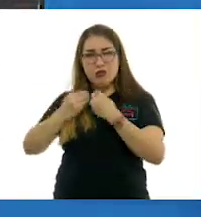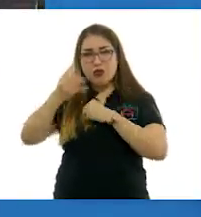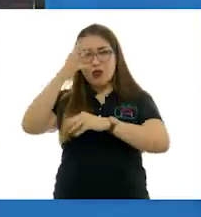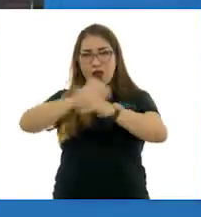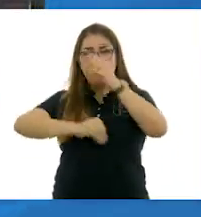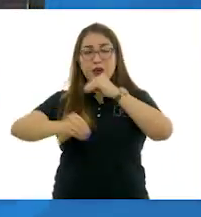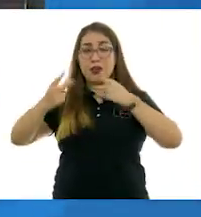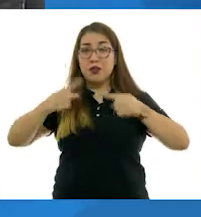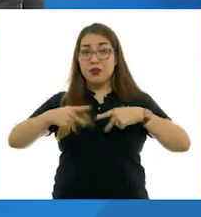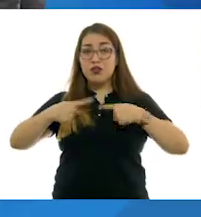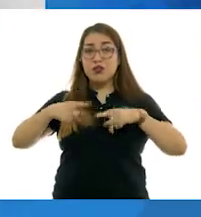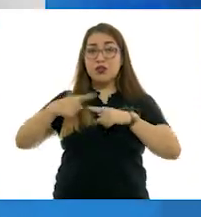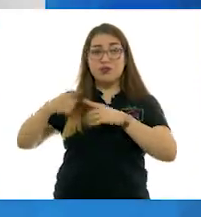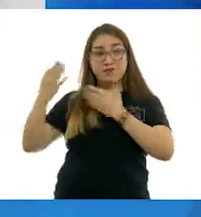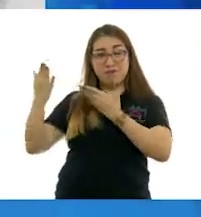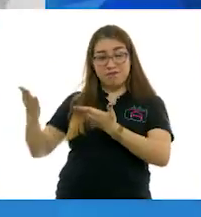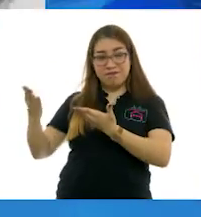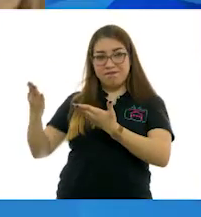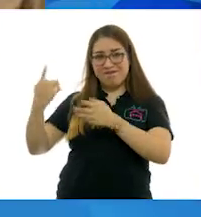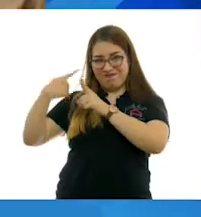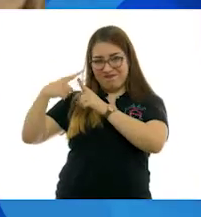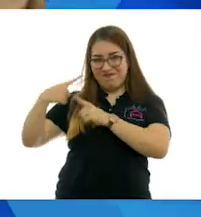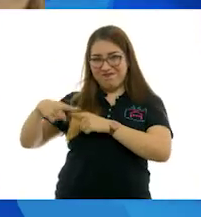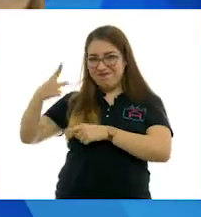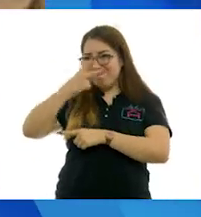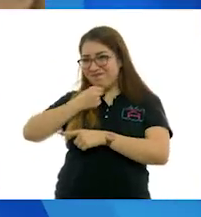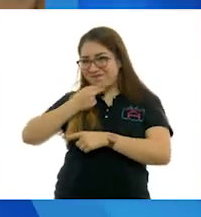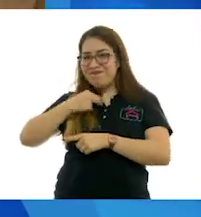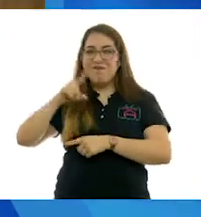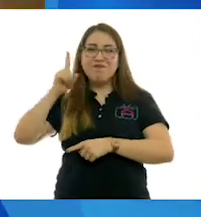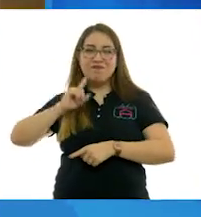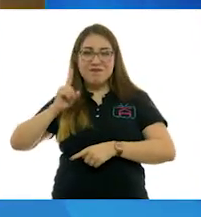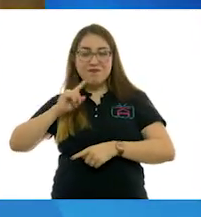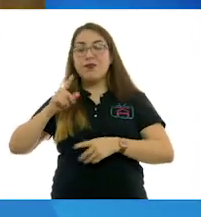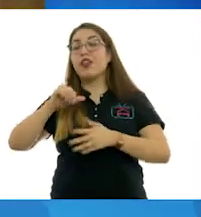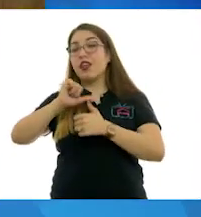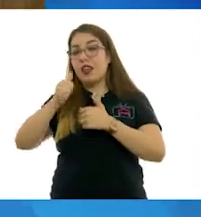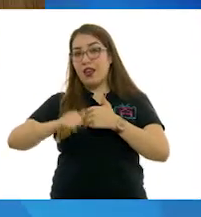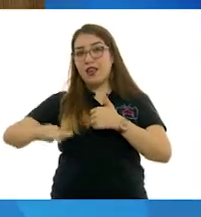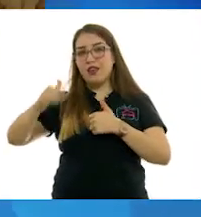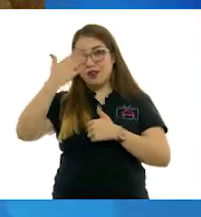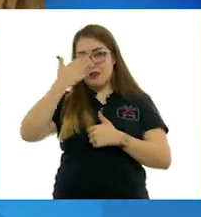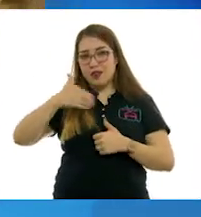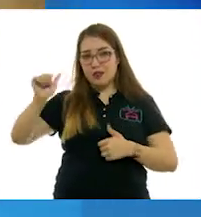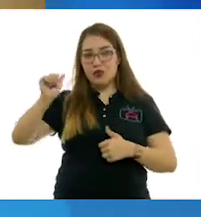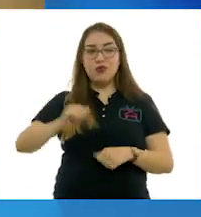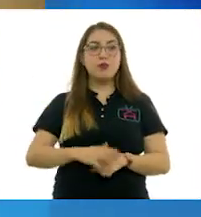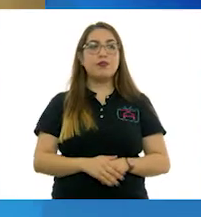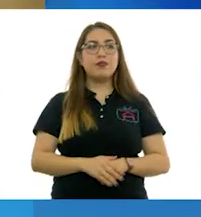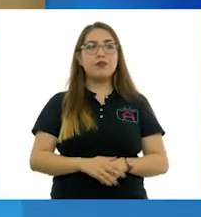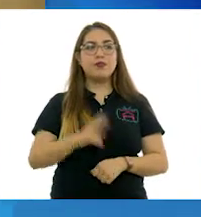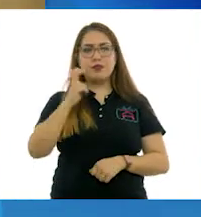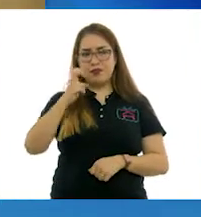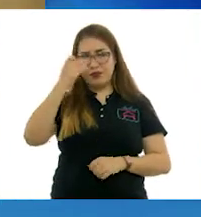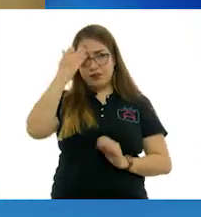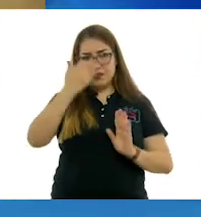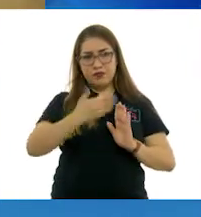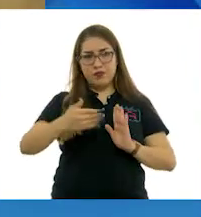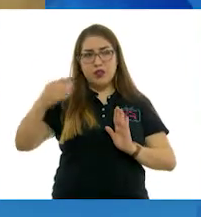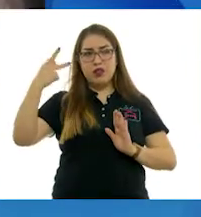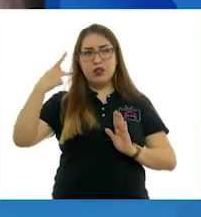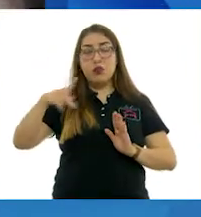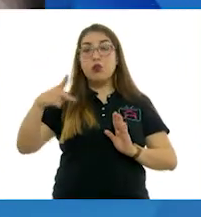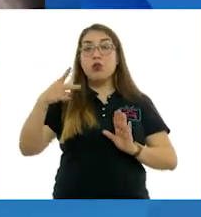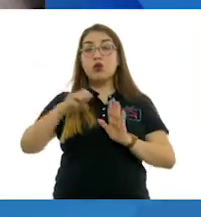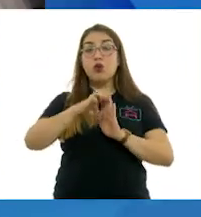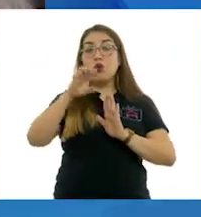surrealistas como Pablo Picasso, Salvador Dalí y Max Ernst. Tras vivir una serie de eventos que la marcaron, como